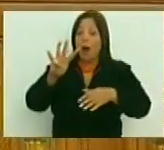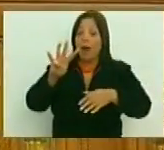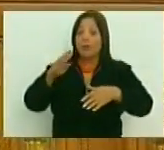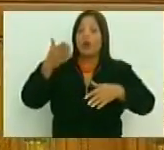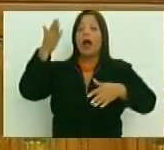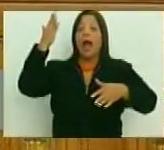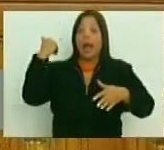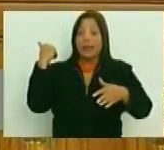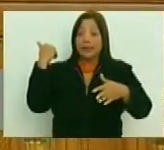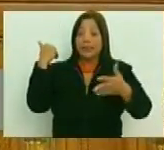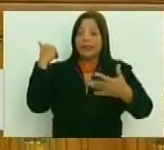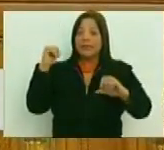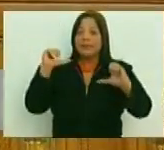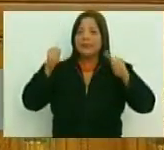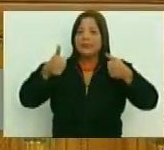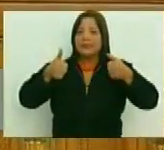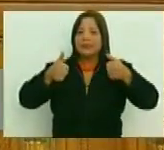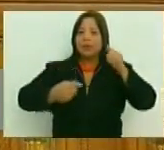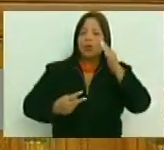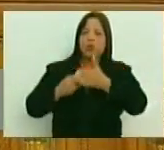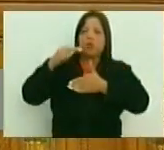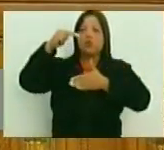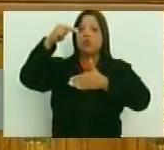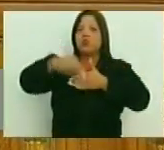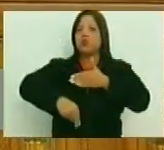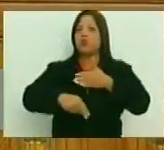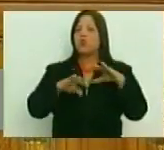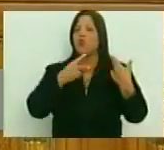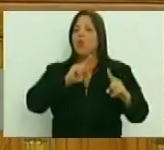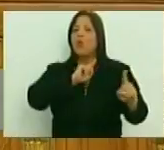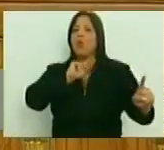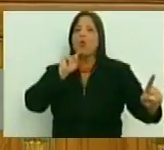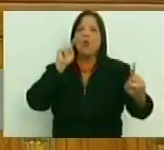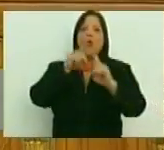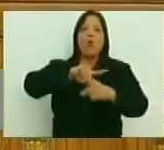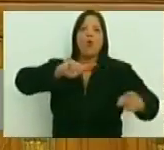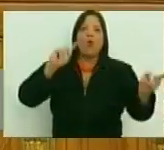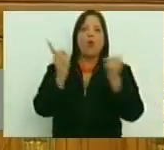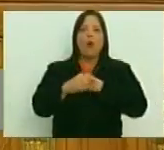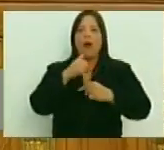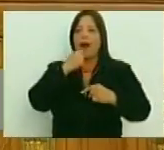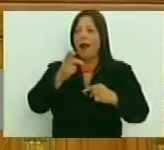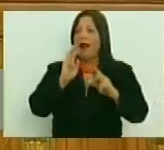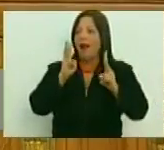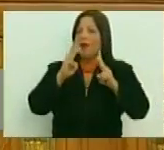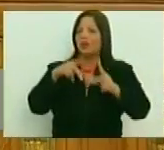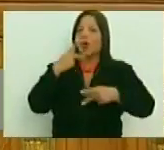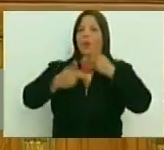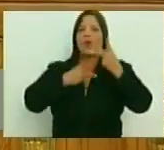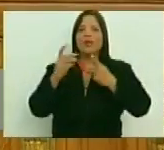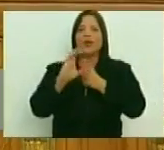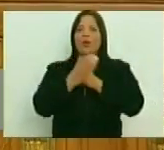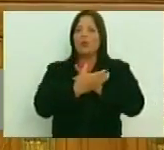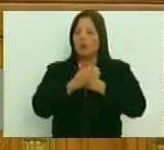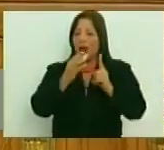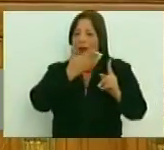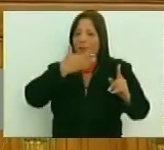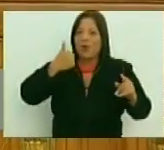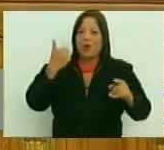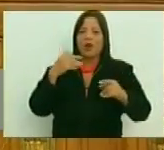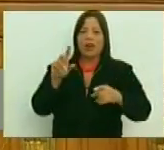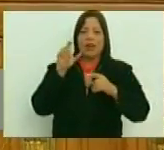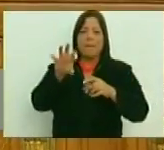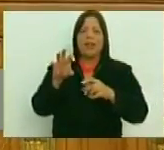aquel año 2004 se produjo un salto cualitativo y cuantitativo en torno a las políticas culturales de